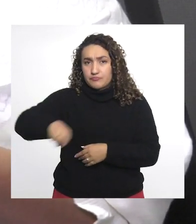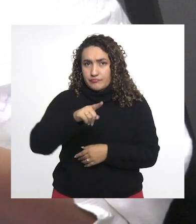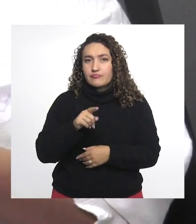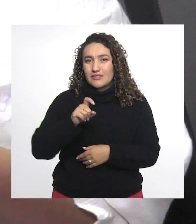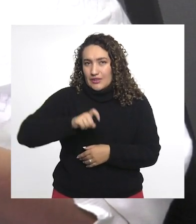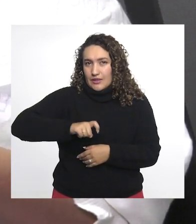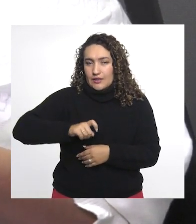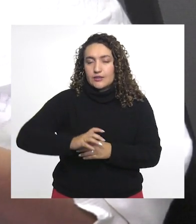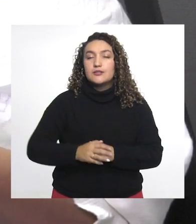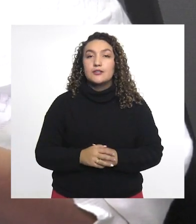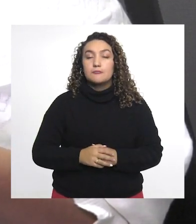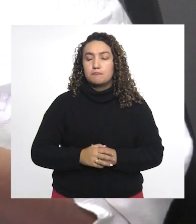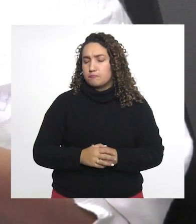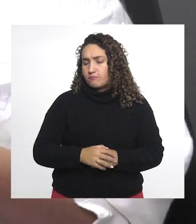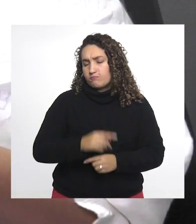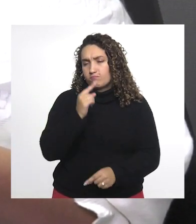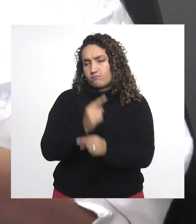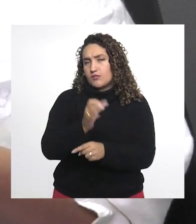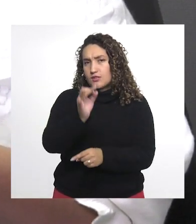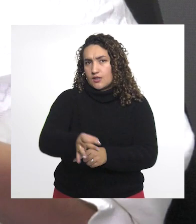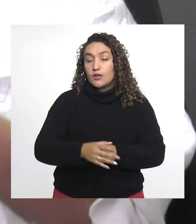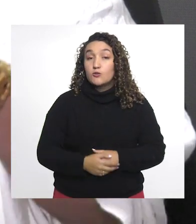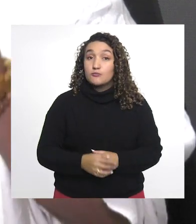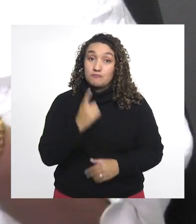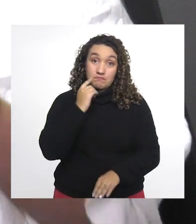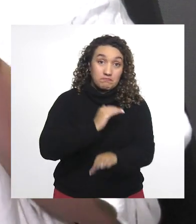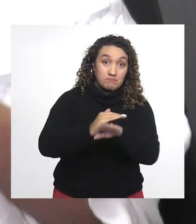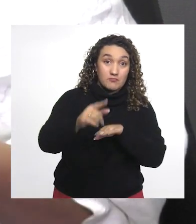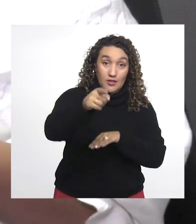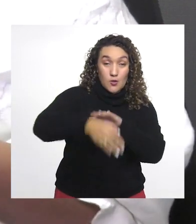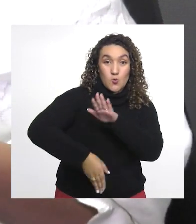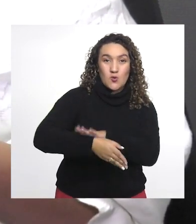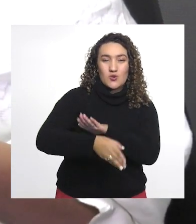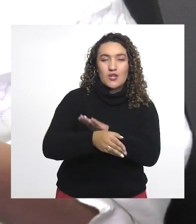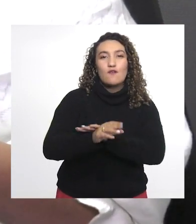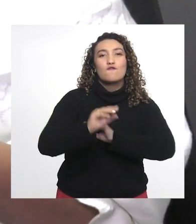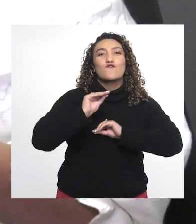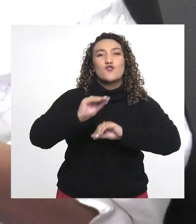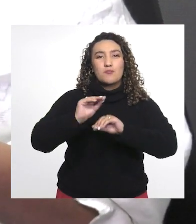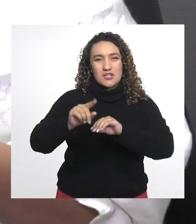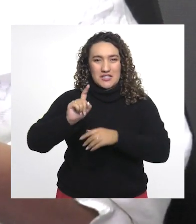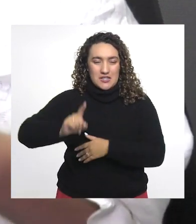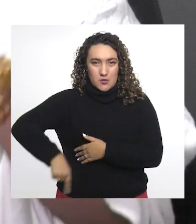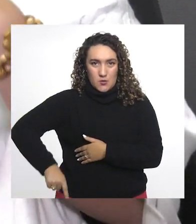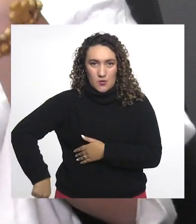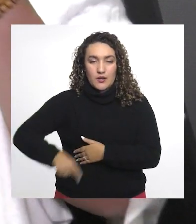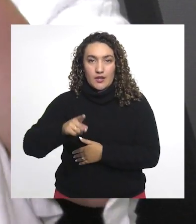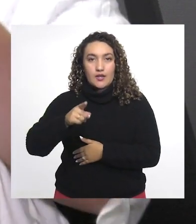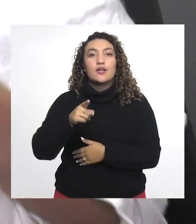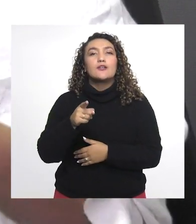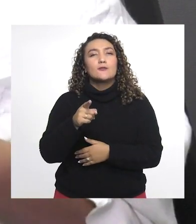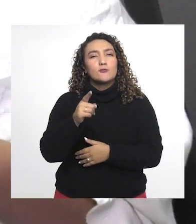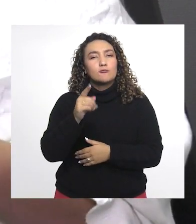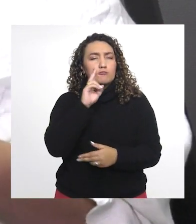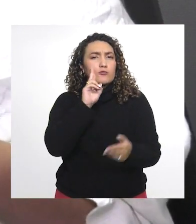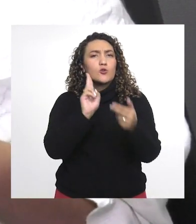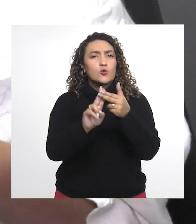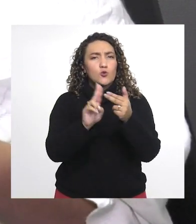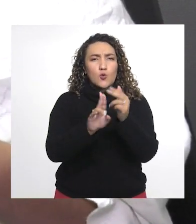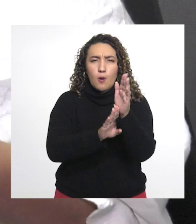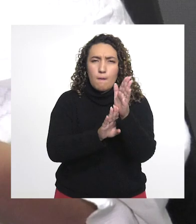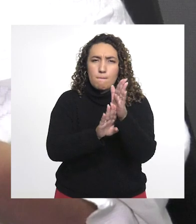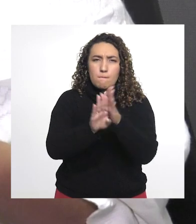también a estas necesidades de formación en talento humano en salud. Te esperamos acá cuando quieras para que también continúes tu